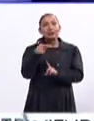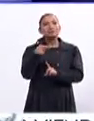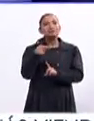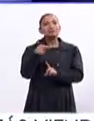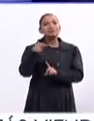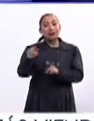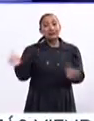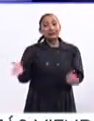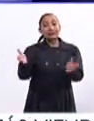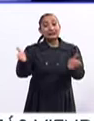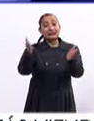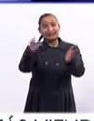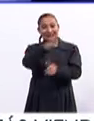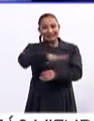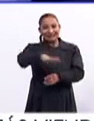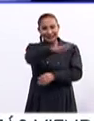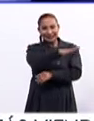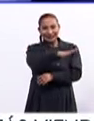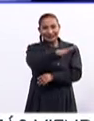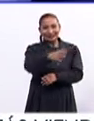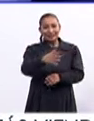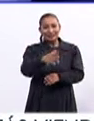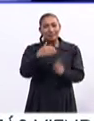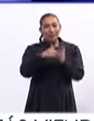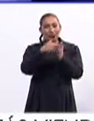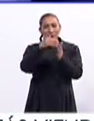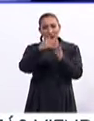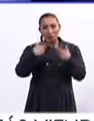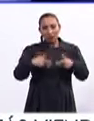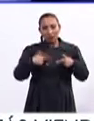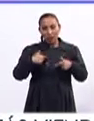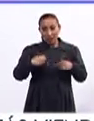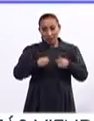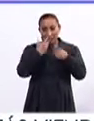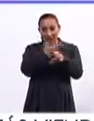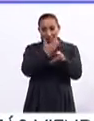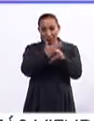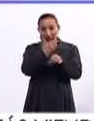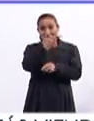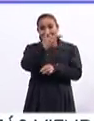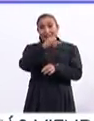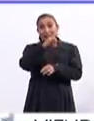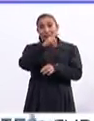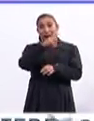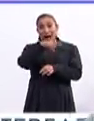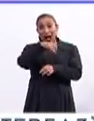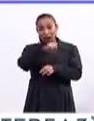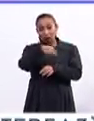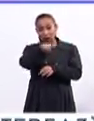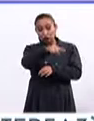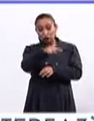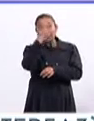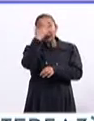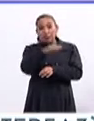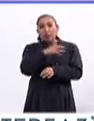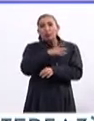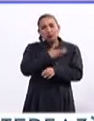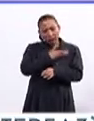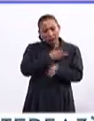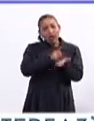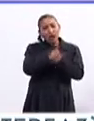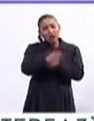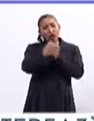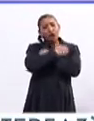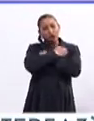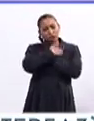sido impulsar a que los millones y millones de hispanos que viven en los Estados Unidos sepan que tienen derecho a la